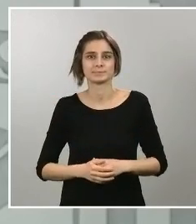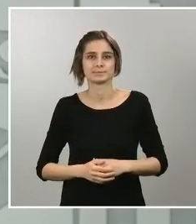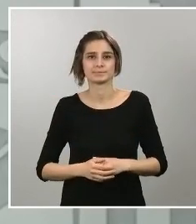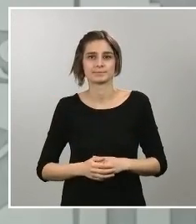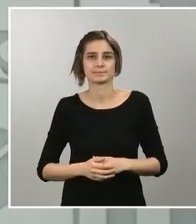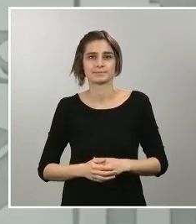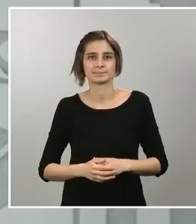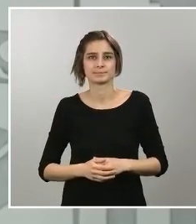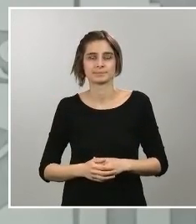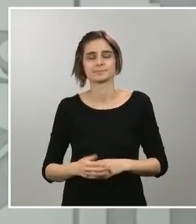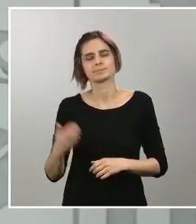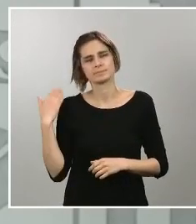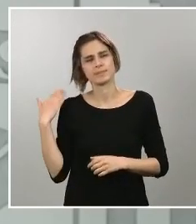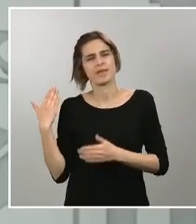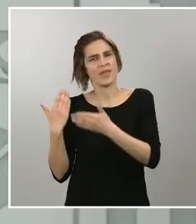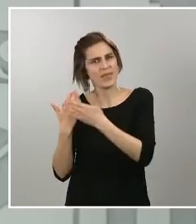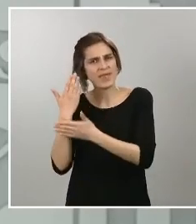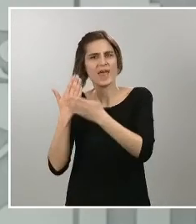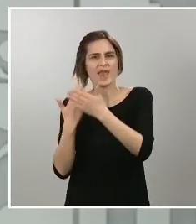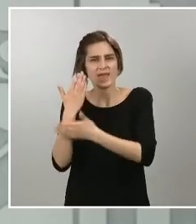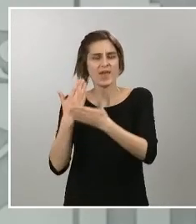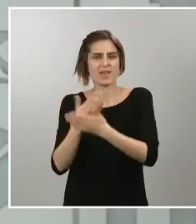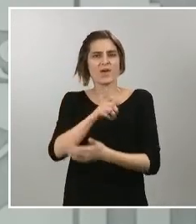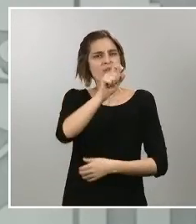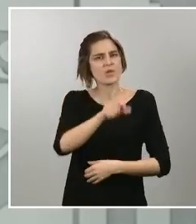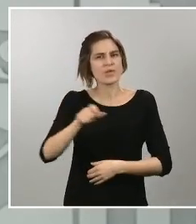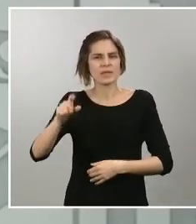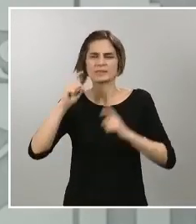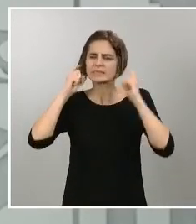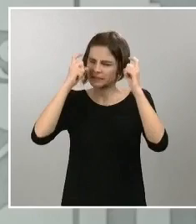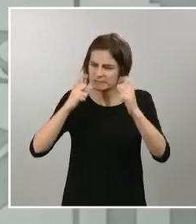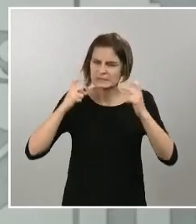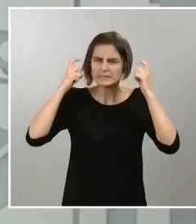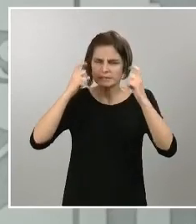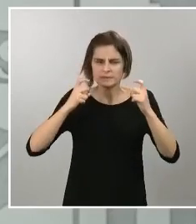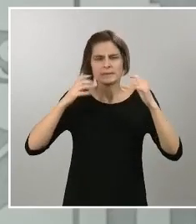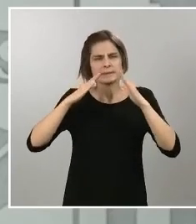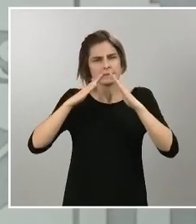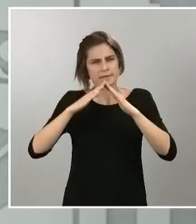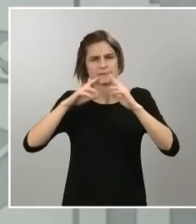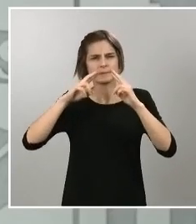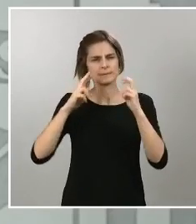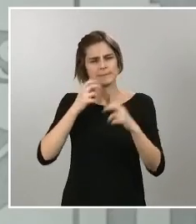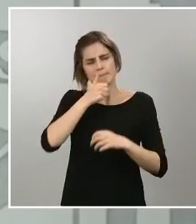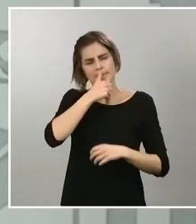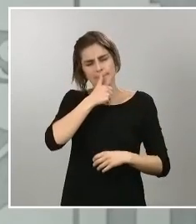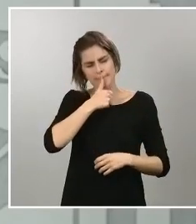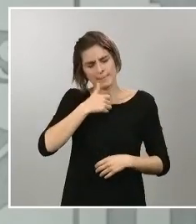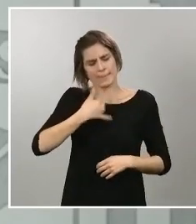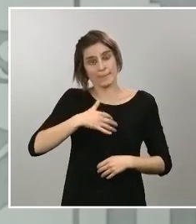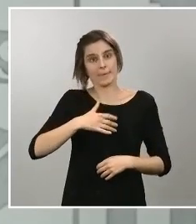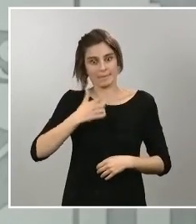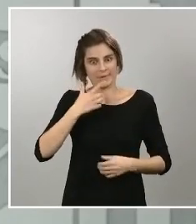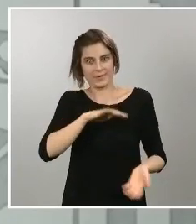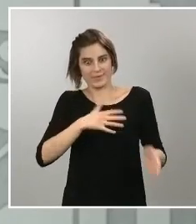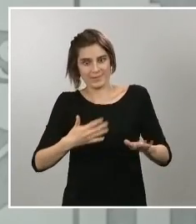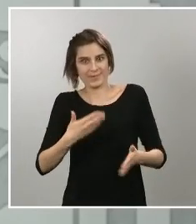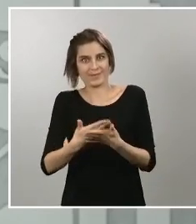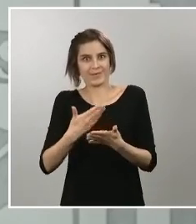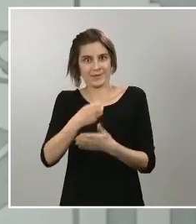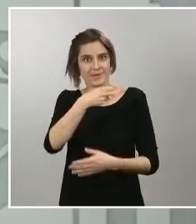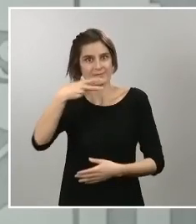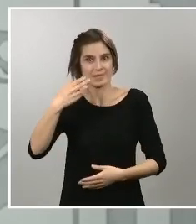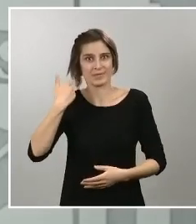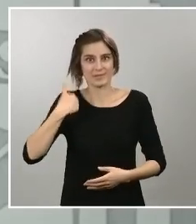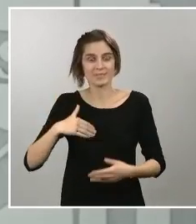un esfuerzo importante que empieza a dar fruto. Las medidas de confinamiento, sin duda, están reduciendo la transmisión,